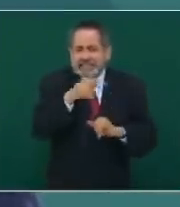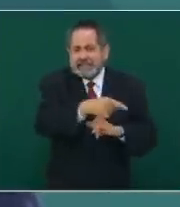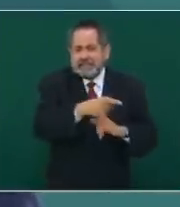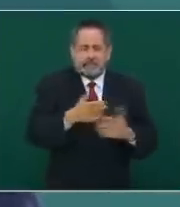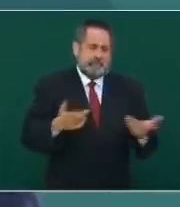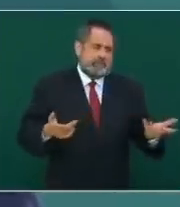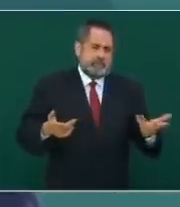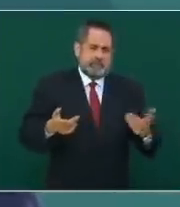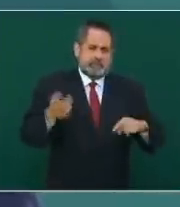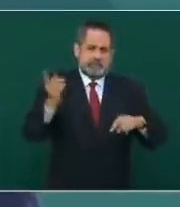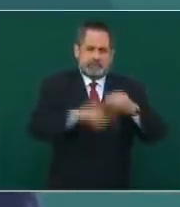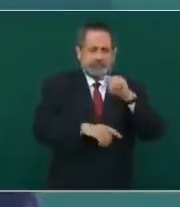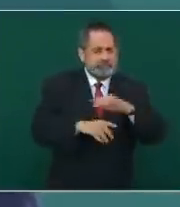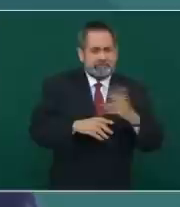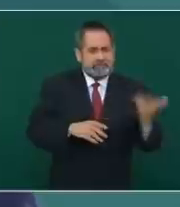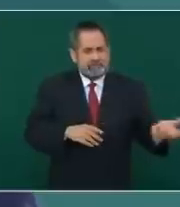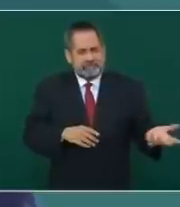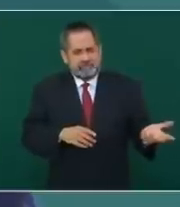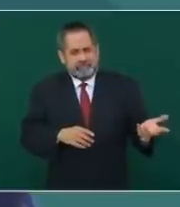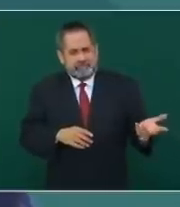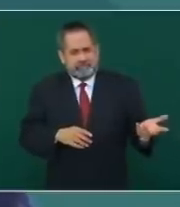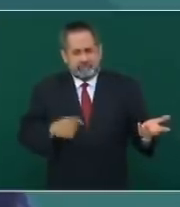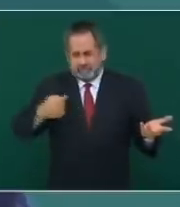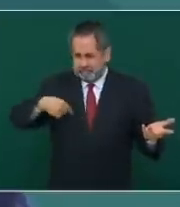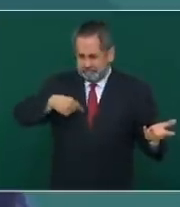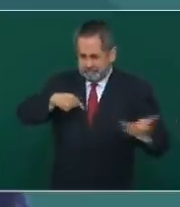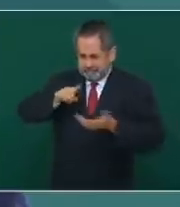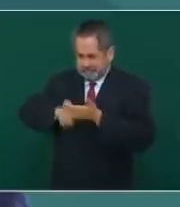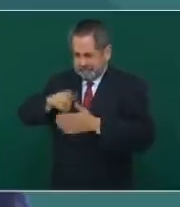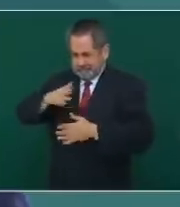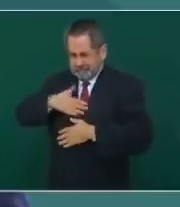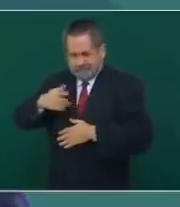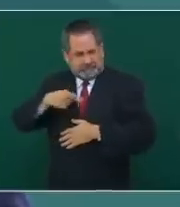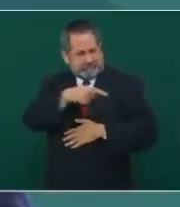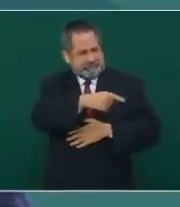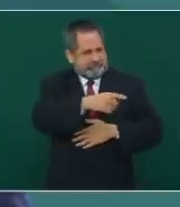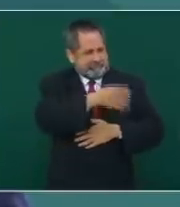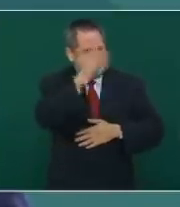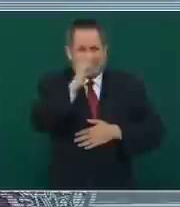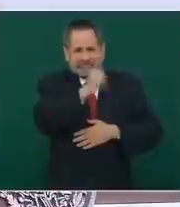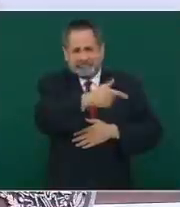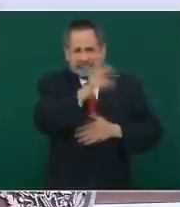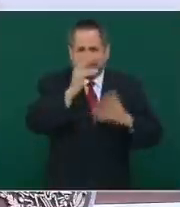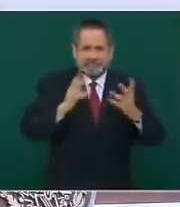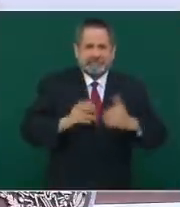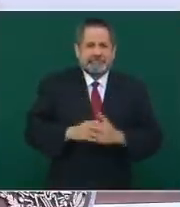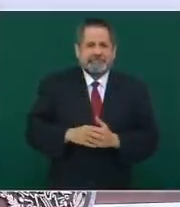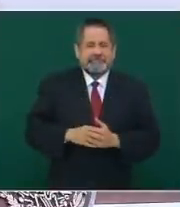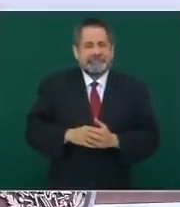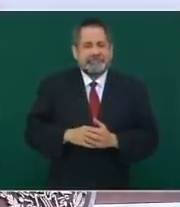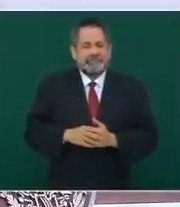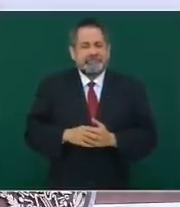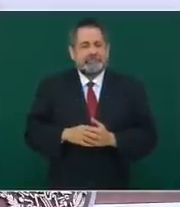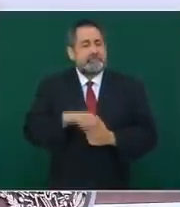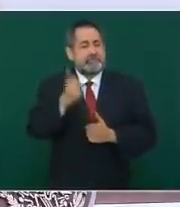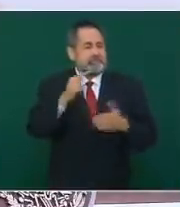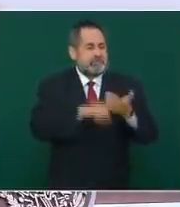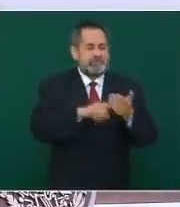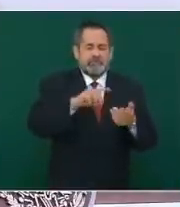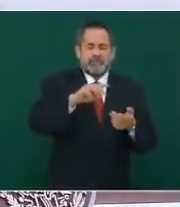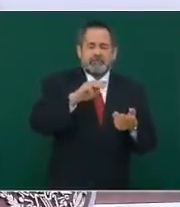Ahora sí que besando un pollo, yo creo que tiene uno más pollo que con esa sopa. Hay otra que se llama Maruchan Ramen,